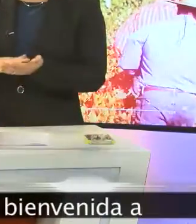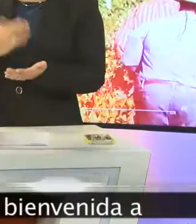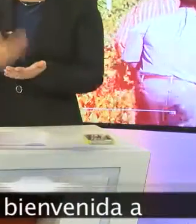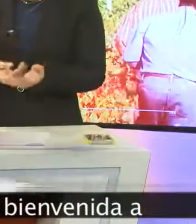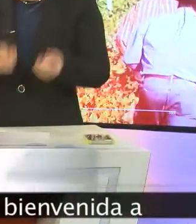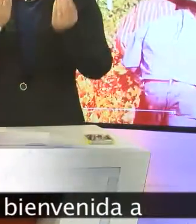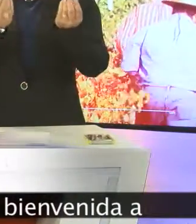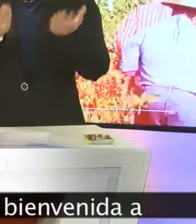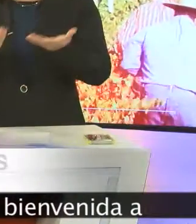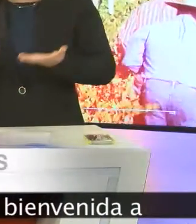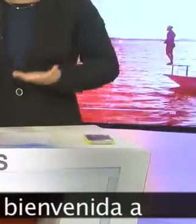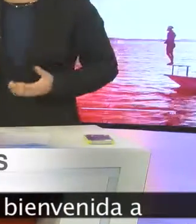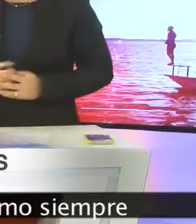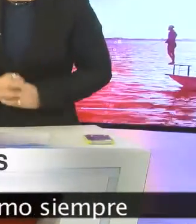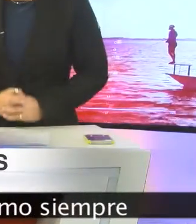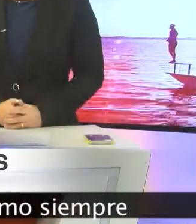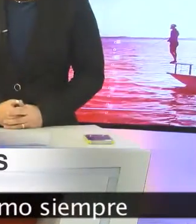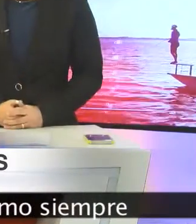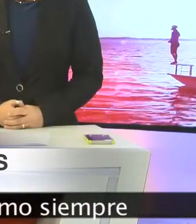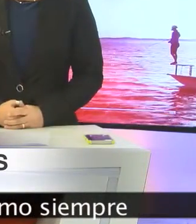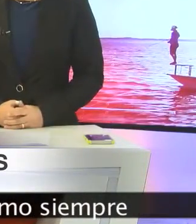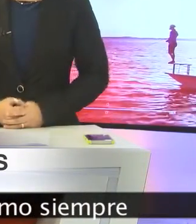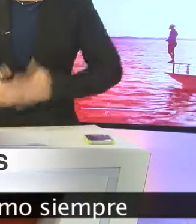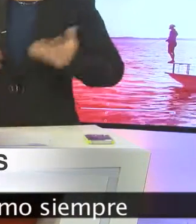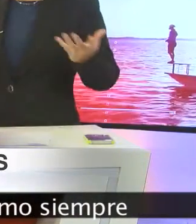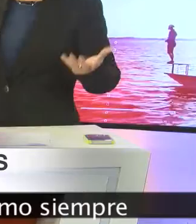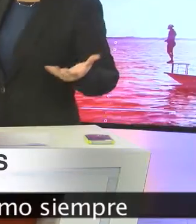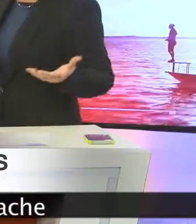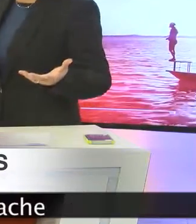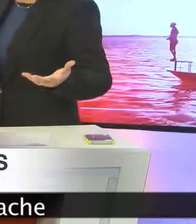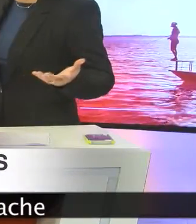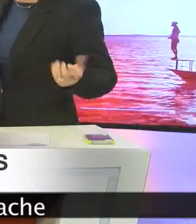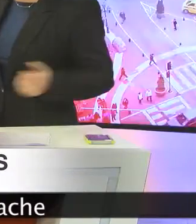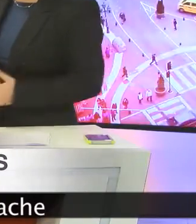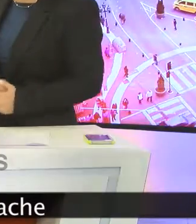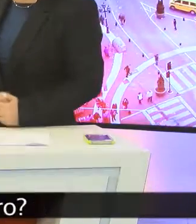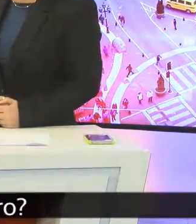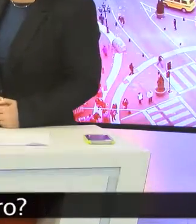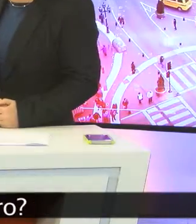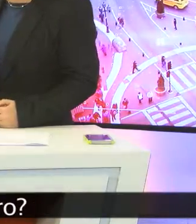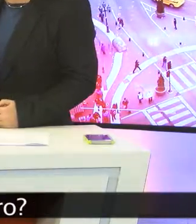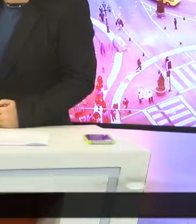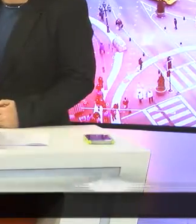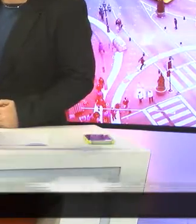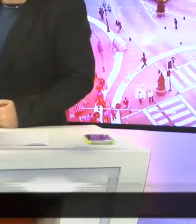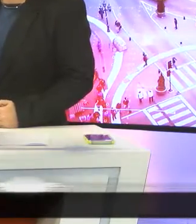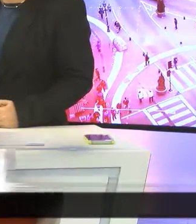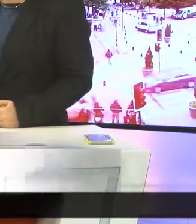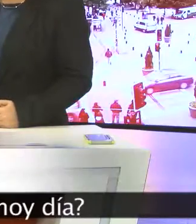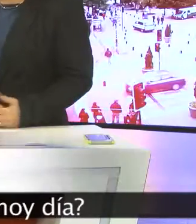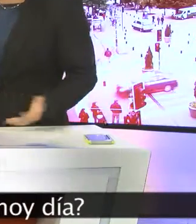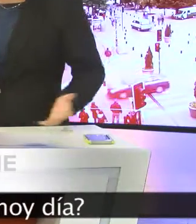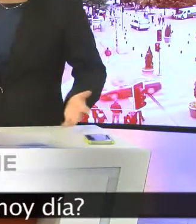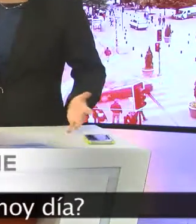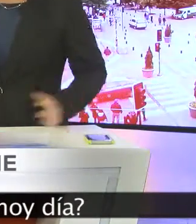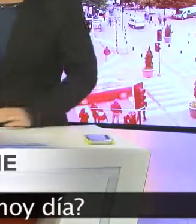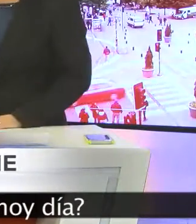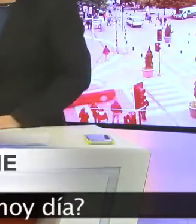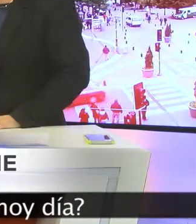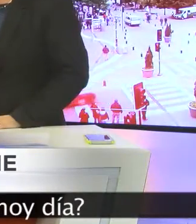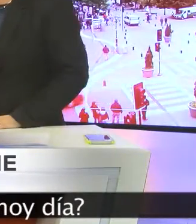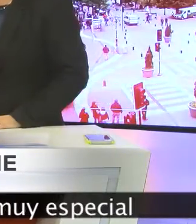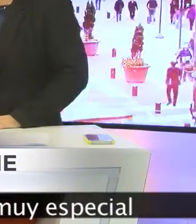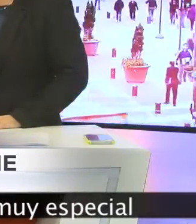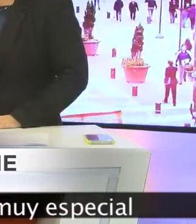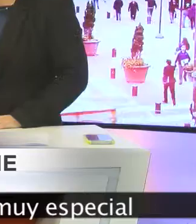Hola, ¿cómo están? Les damos la bienvenida a Portavoz Noticias Inclusivo, como siempre, junto a Alejandro Ibuacache. ¿Cómo estás, Alejandro? Muy bien, Scarlett. ¿A quién vamos a saludar